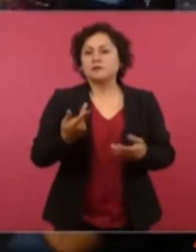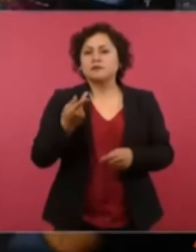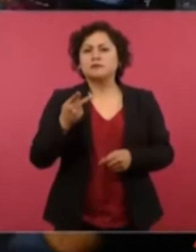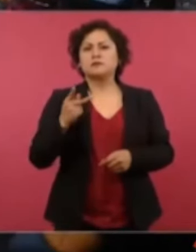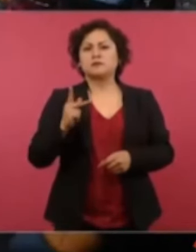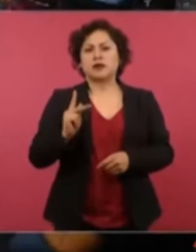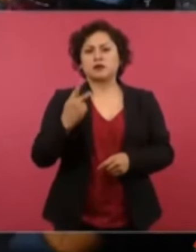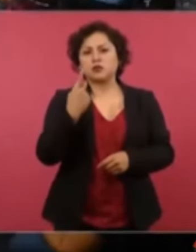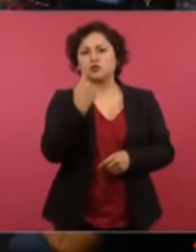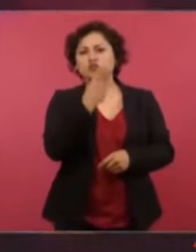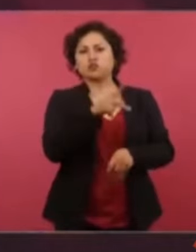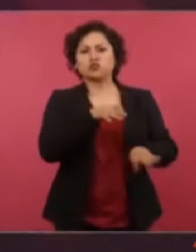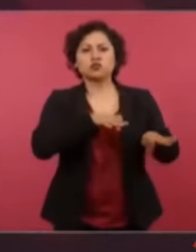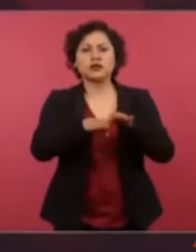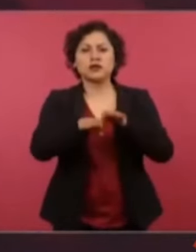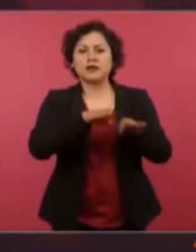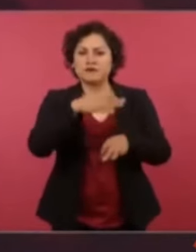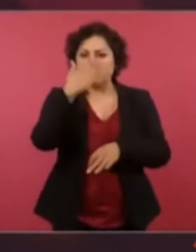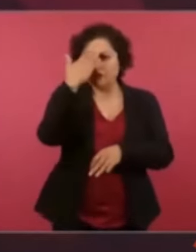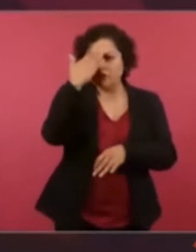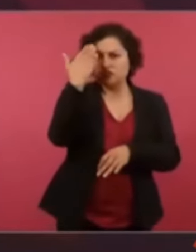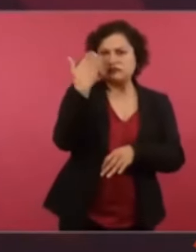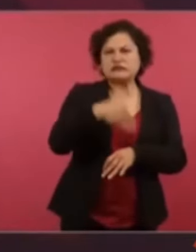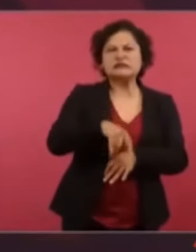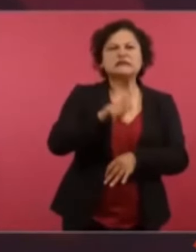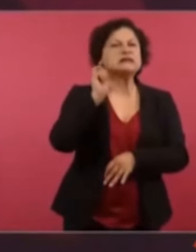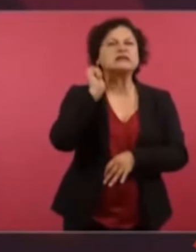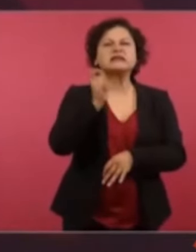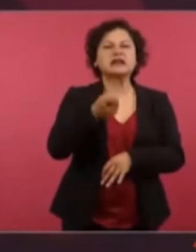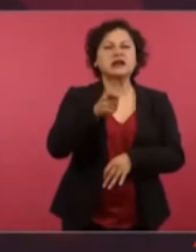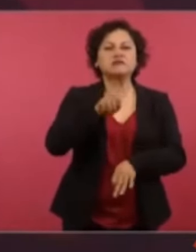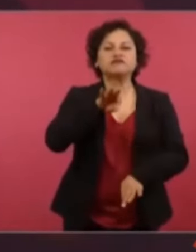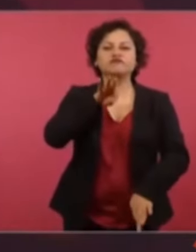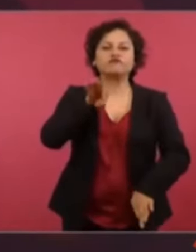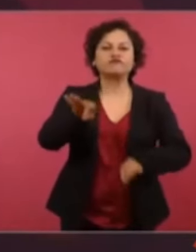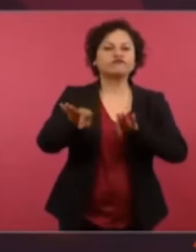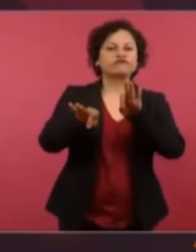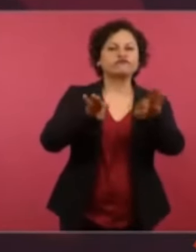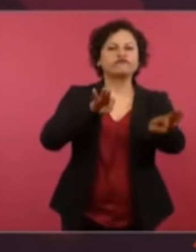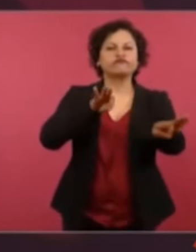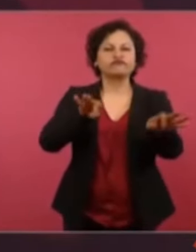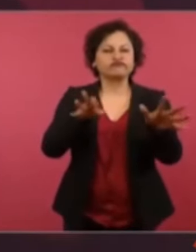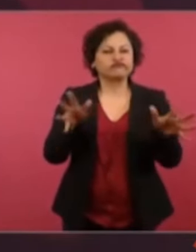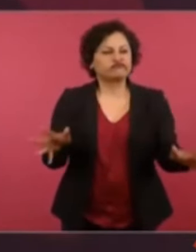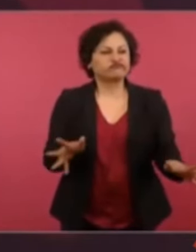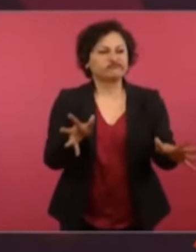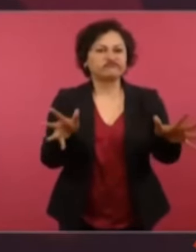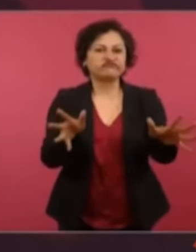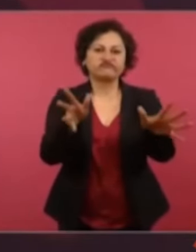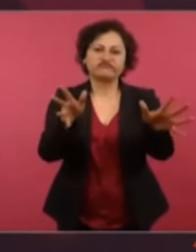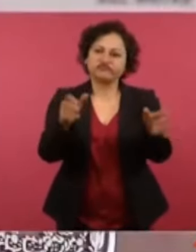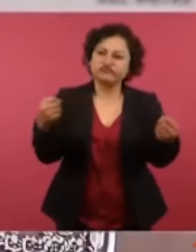y montar guerras sucias,